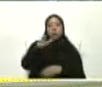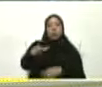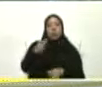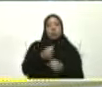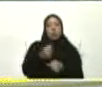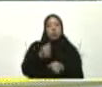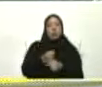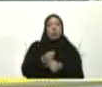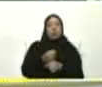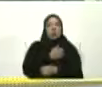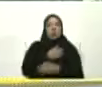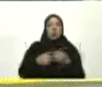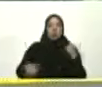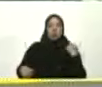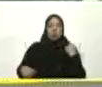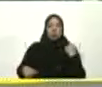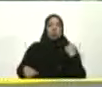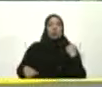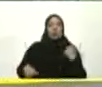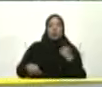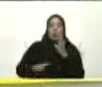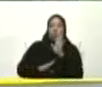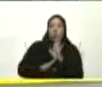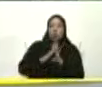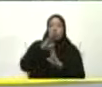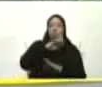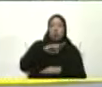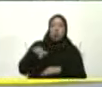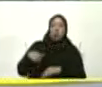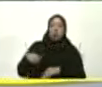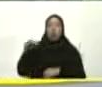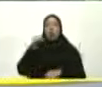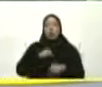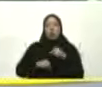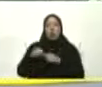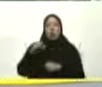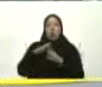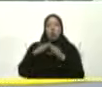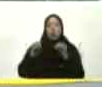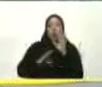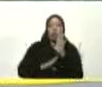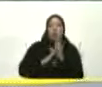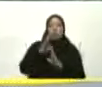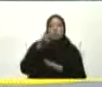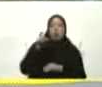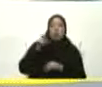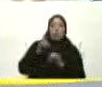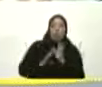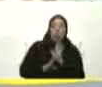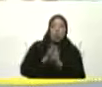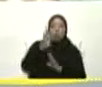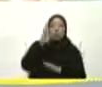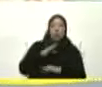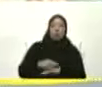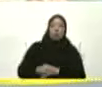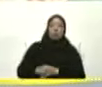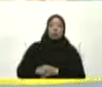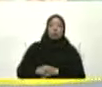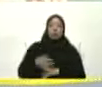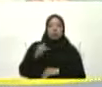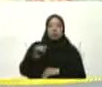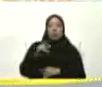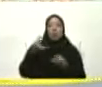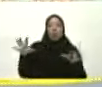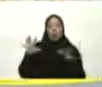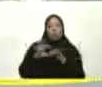Quiere decir Que el mundo El conocimiento La sociedad Todo evoluciona Todo se desarrolla Y tenemos Que